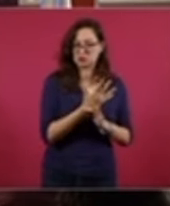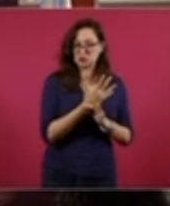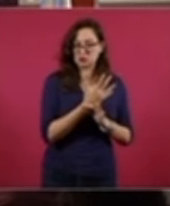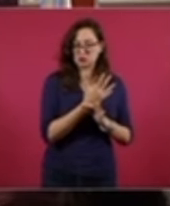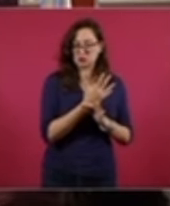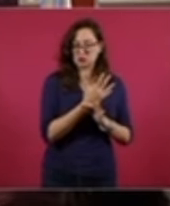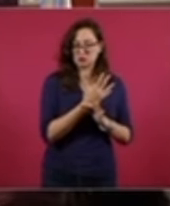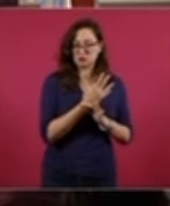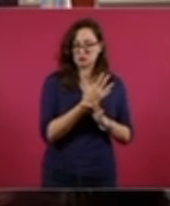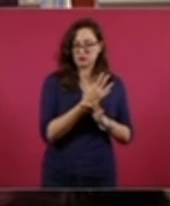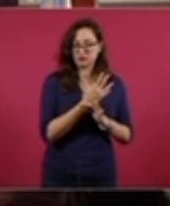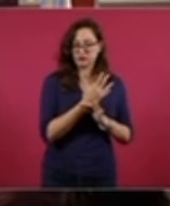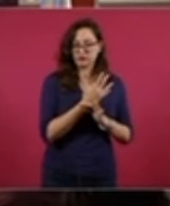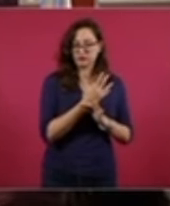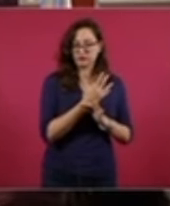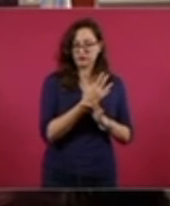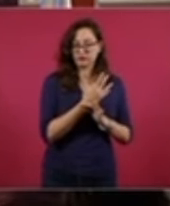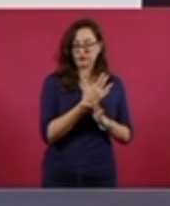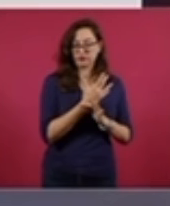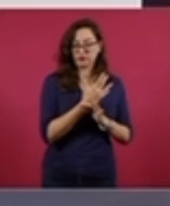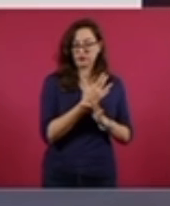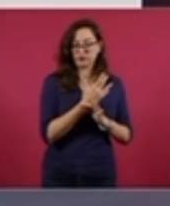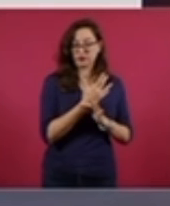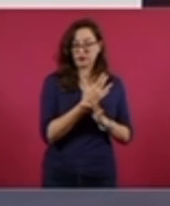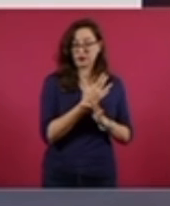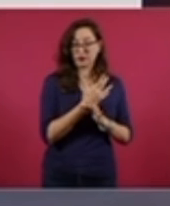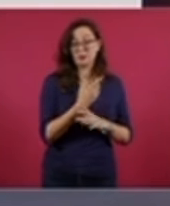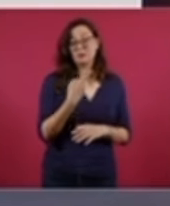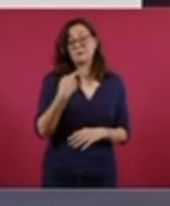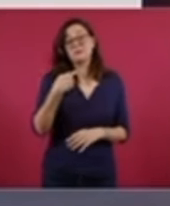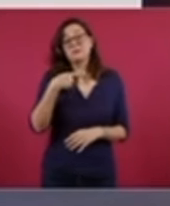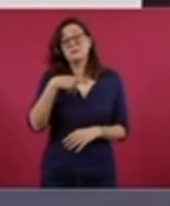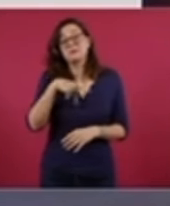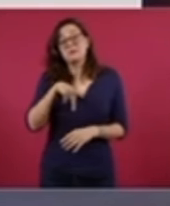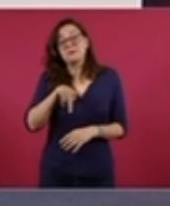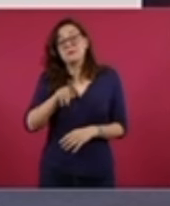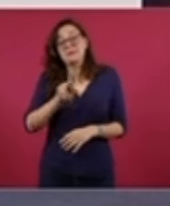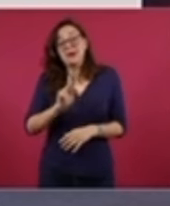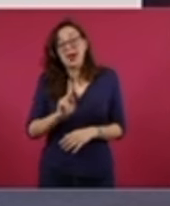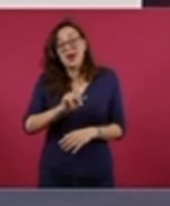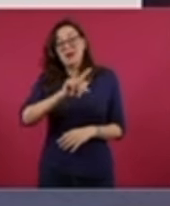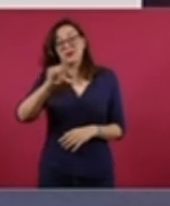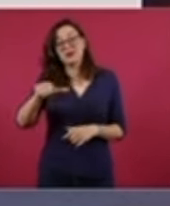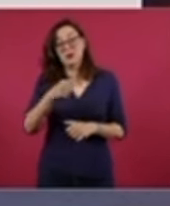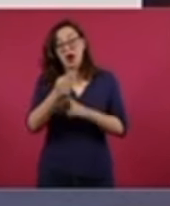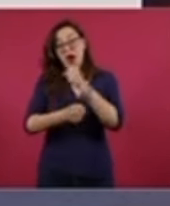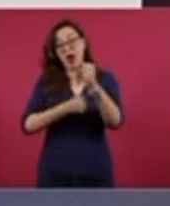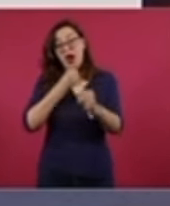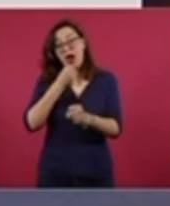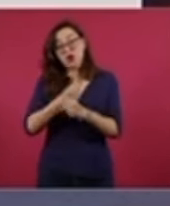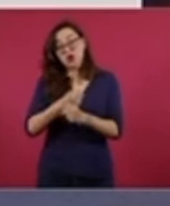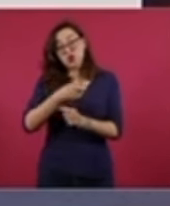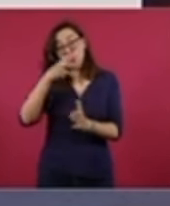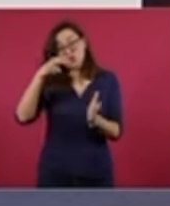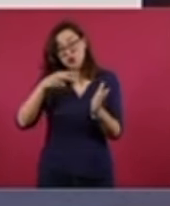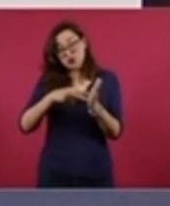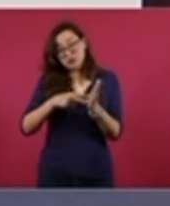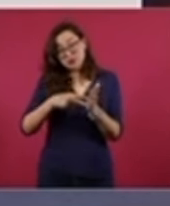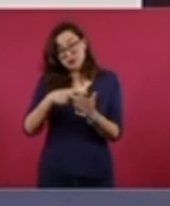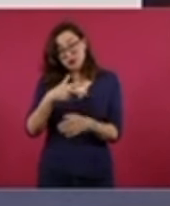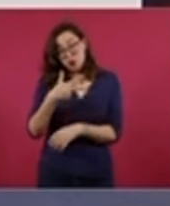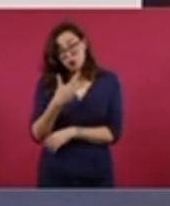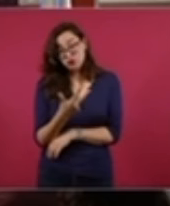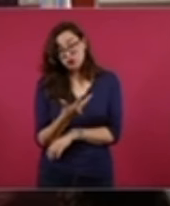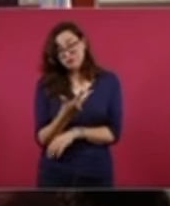Este artículo, reformado en 2008, adelante, se eliminó por